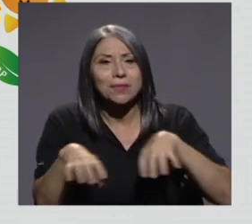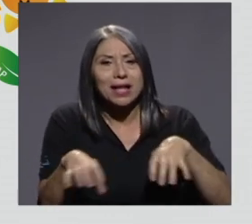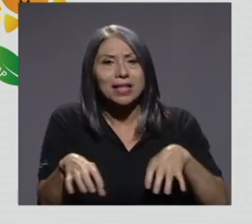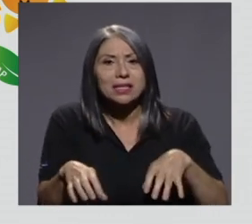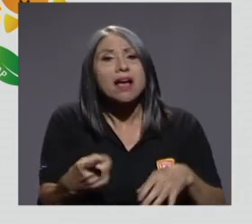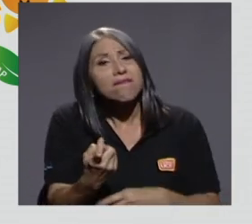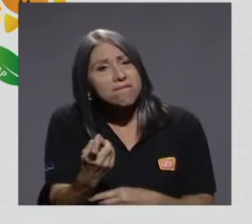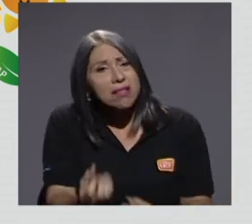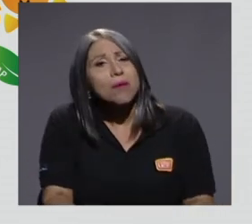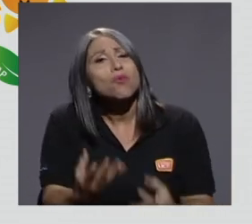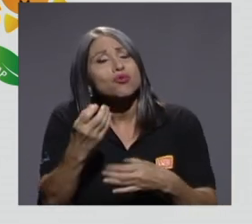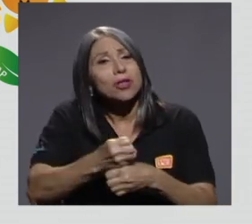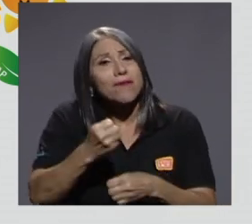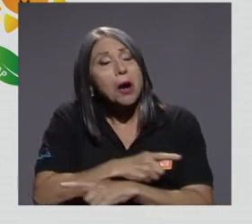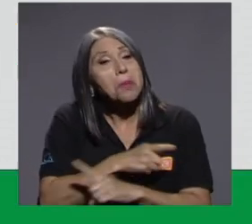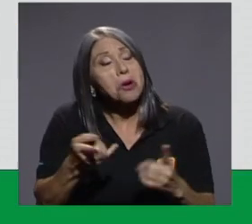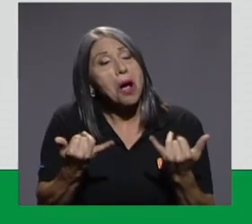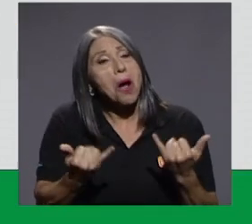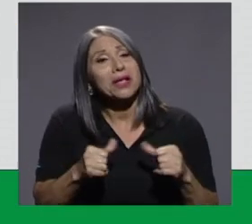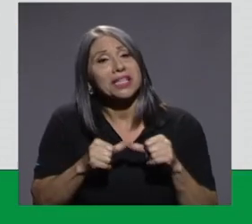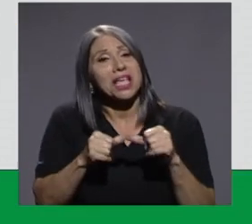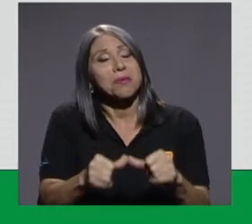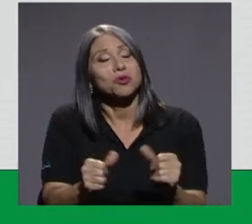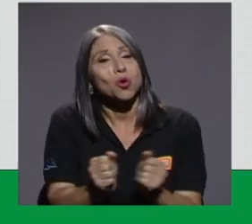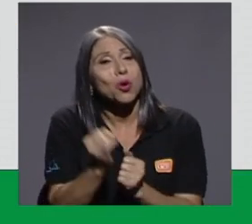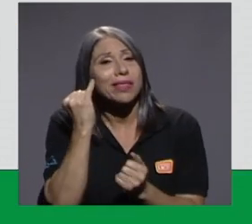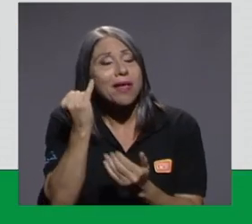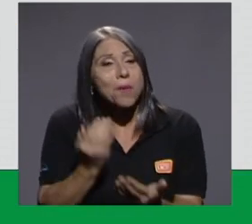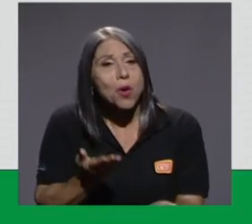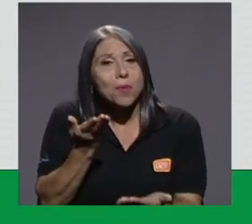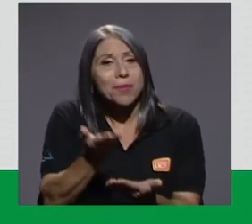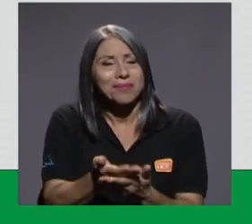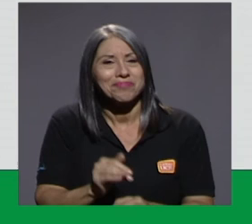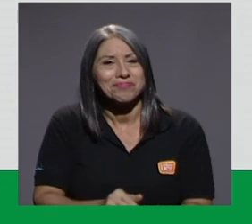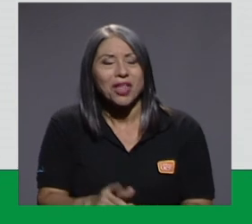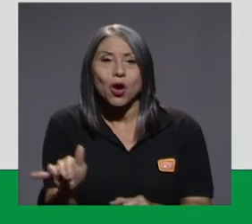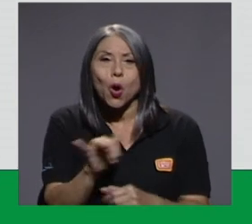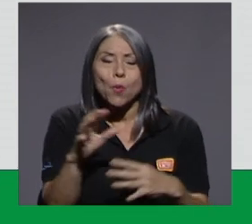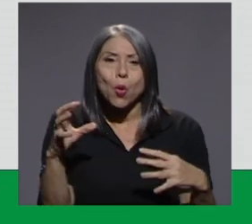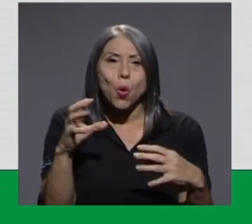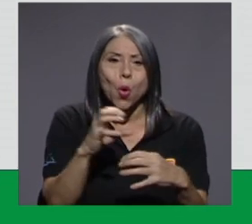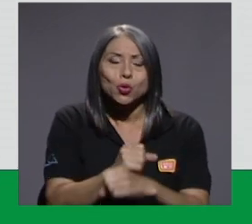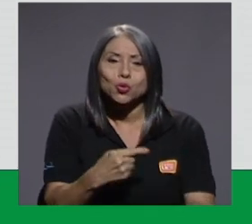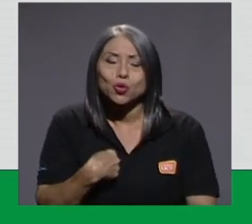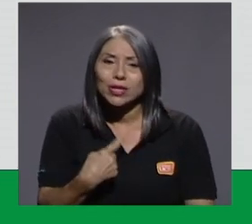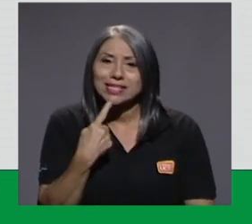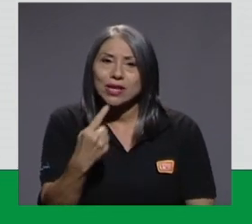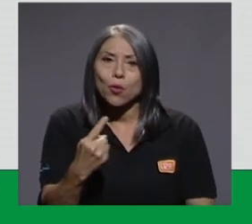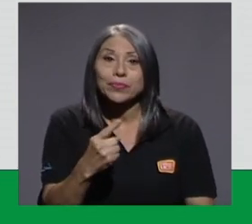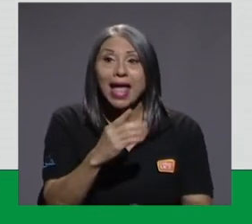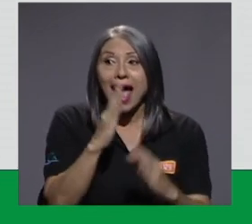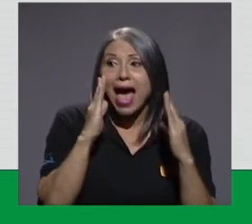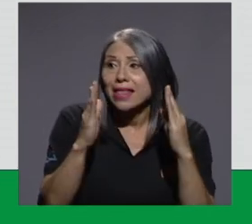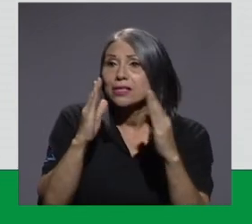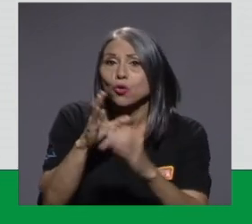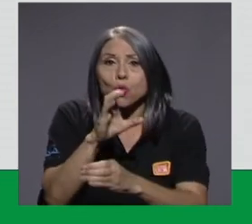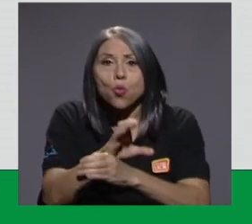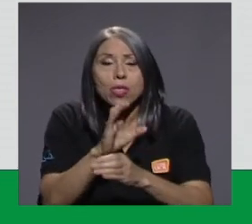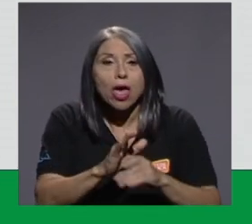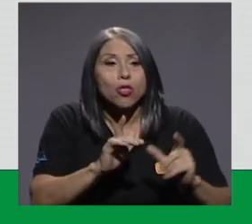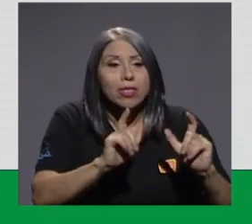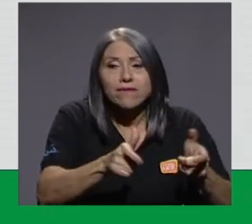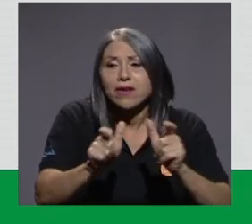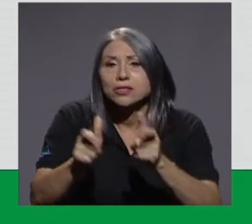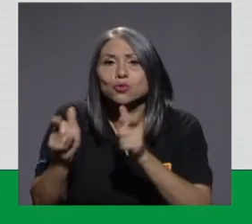recorrer aún, pero ahí seguimos en estas iniciativas. Como conclusión les digo, la gestión de residuos puede generar